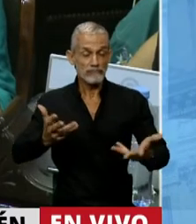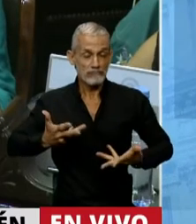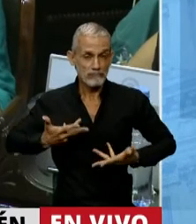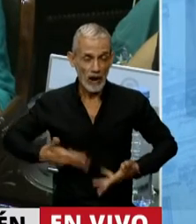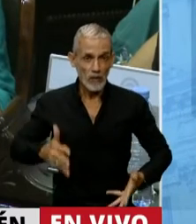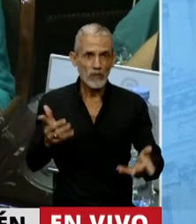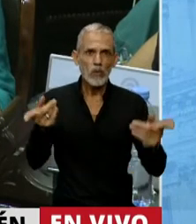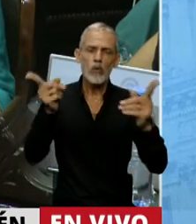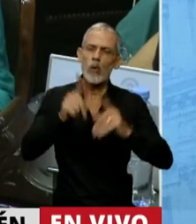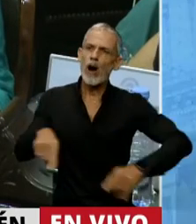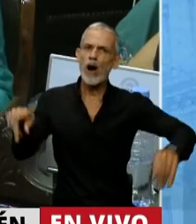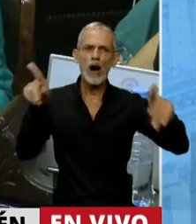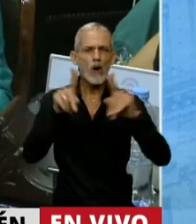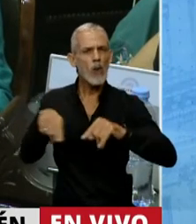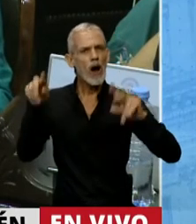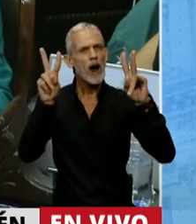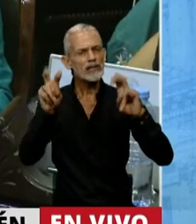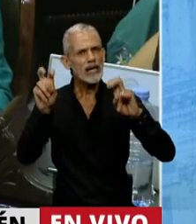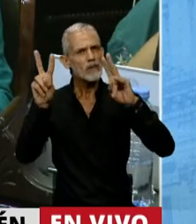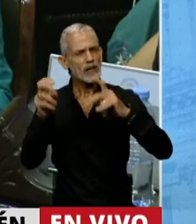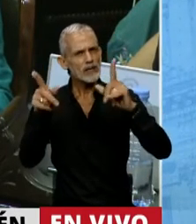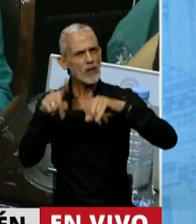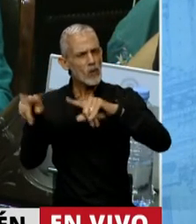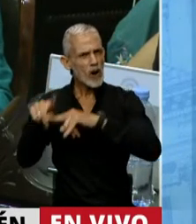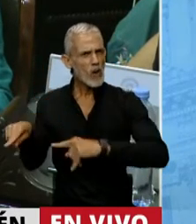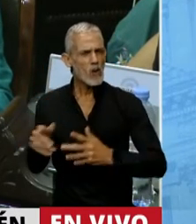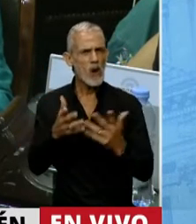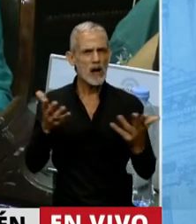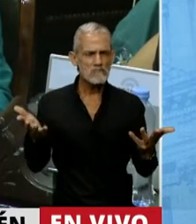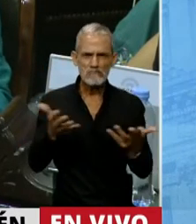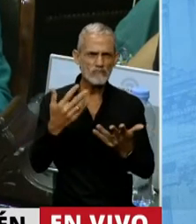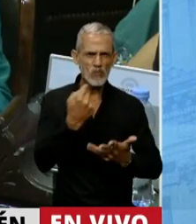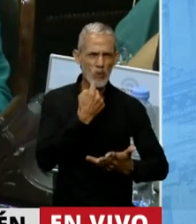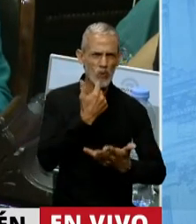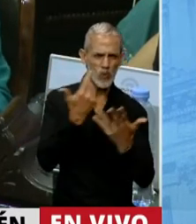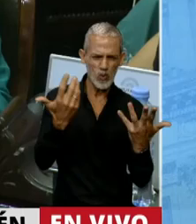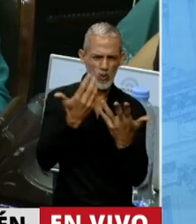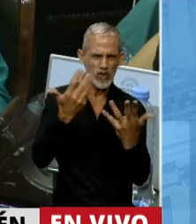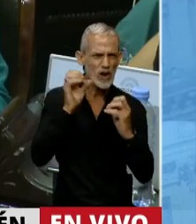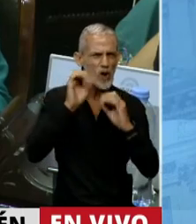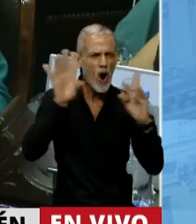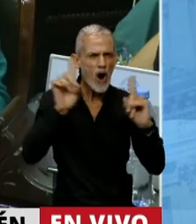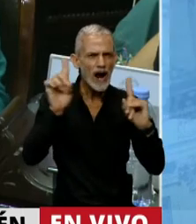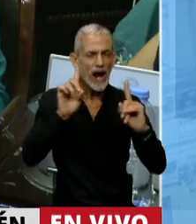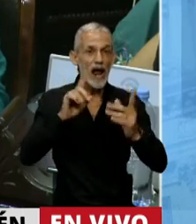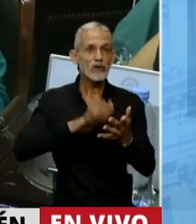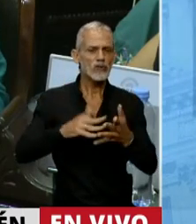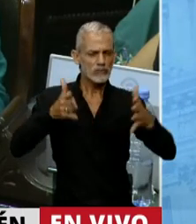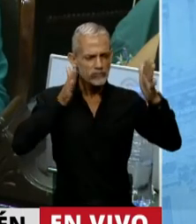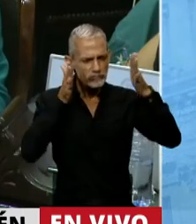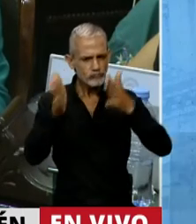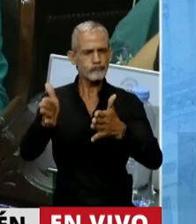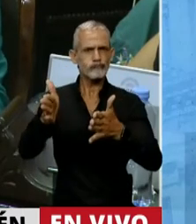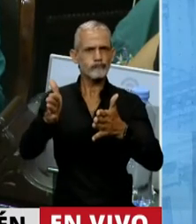a volver sobre el tema y lo único que generamos es una enorme incertidumbre sobre un sector de nuestra